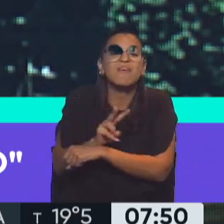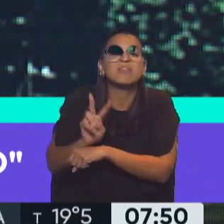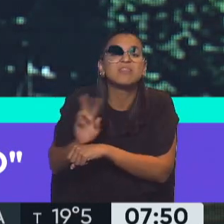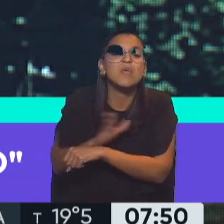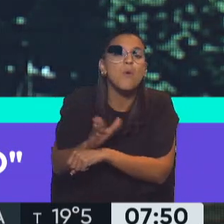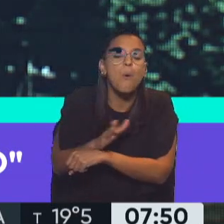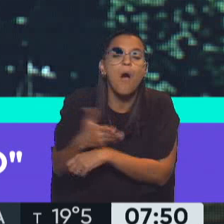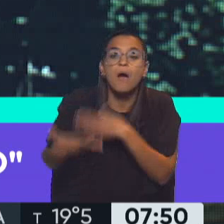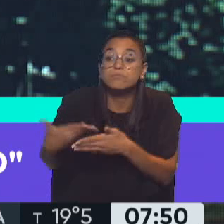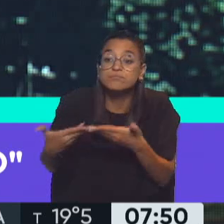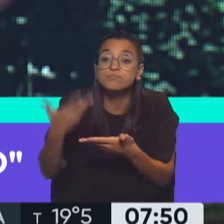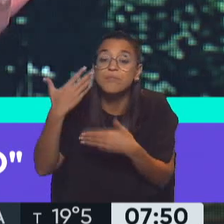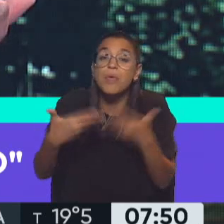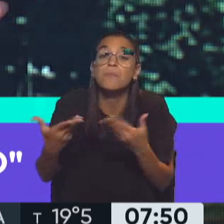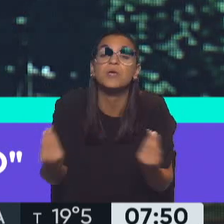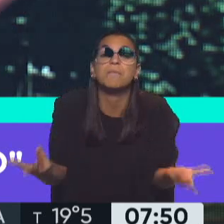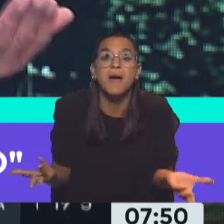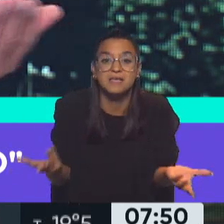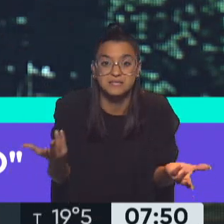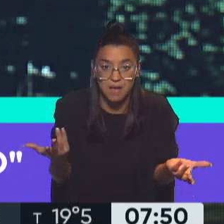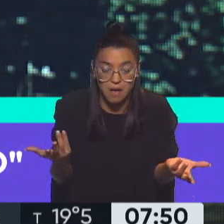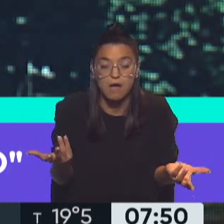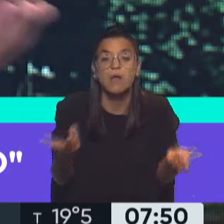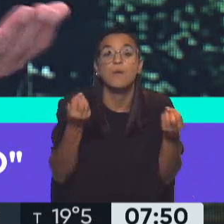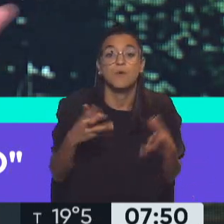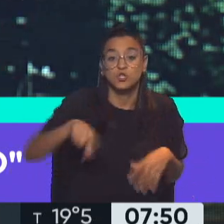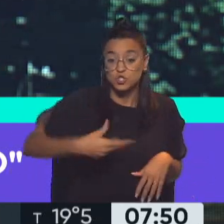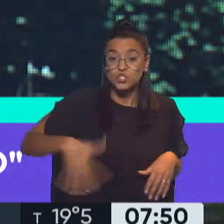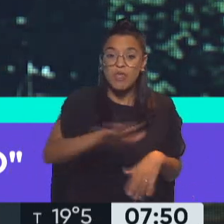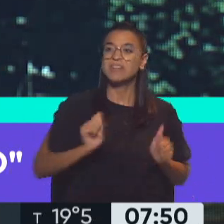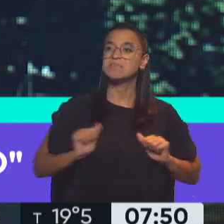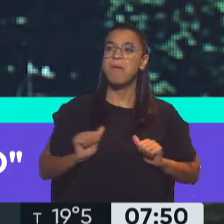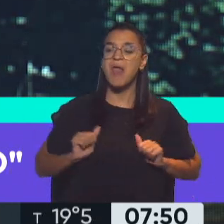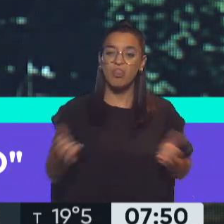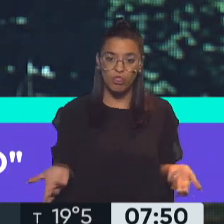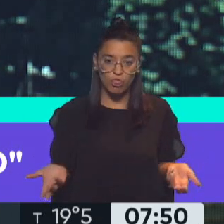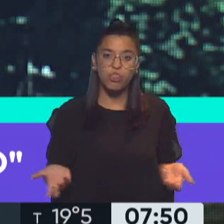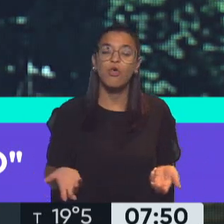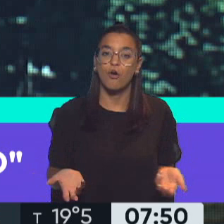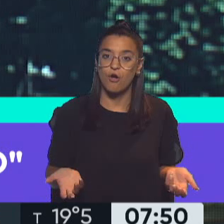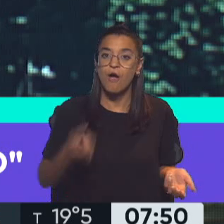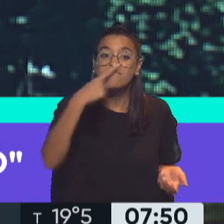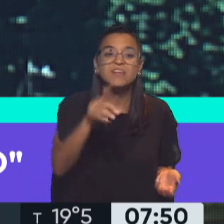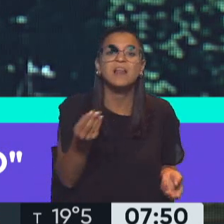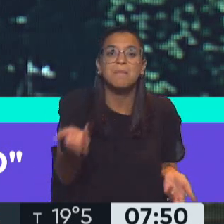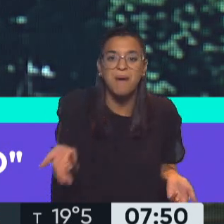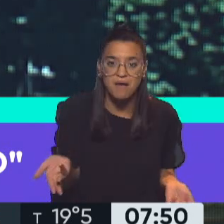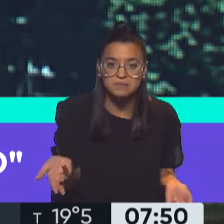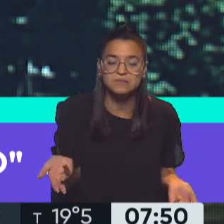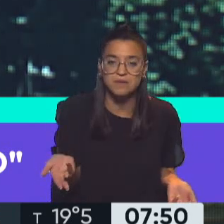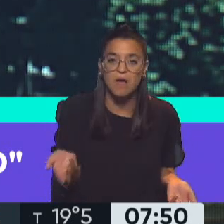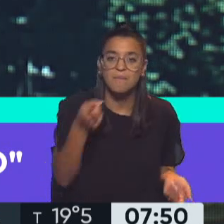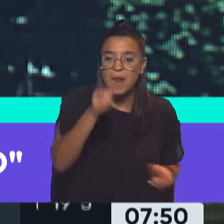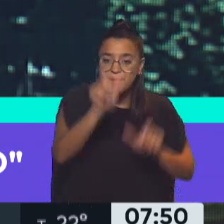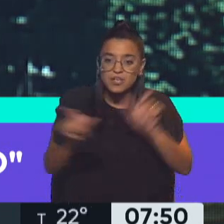procesados? ¿Qué va a pasar? ¿Cuáles son los pasos a seguir? Porque, en realidad, la sociedad toda está esperando, ¿verdad? Un final para estos